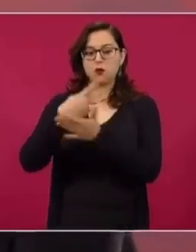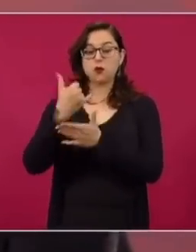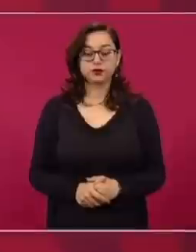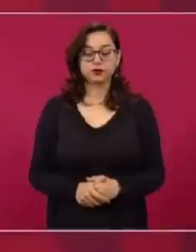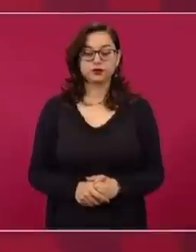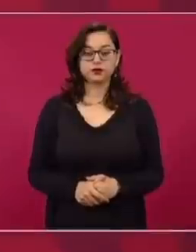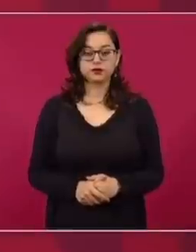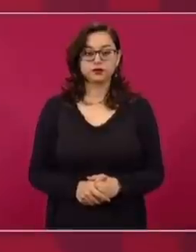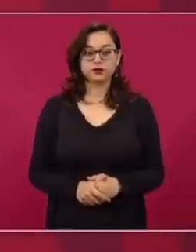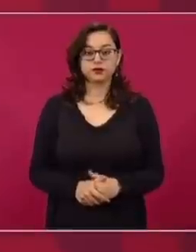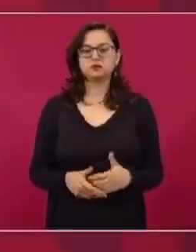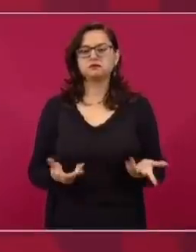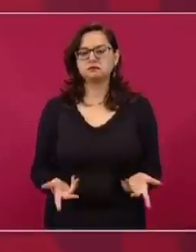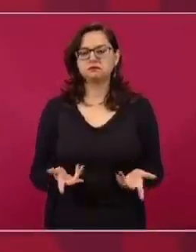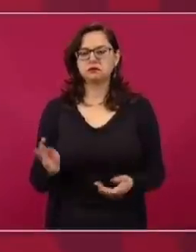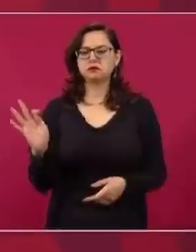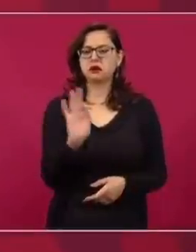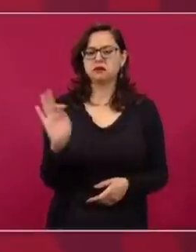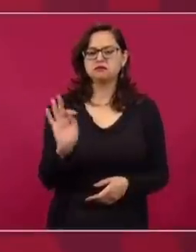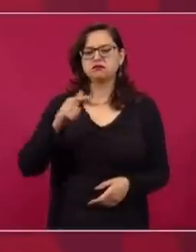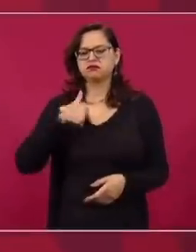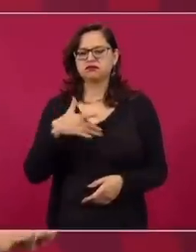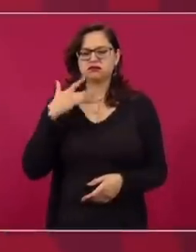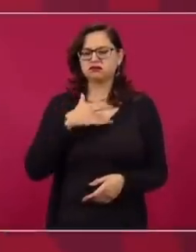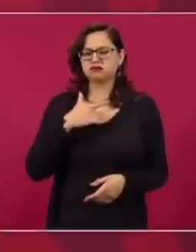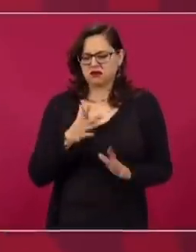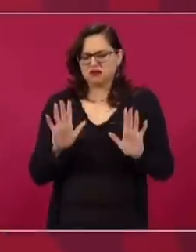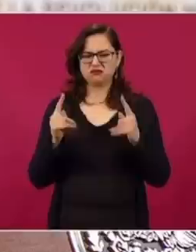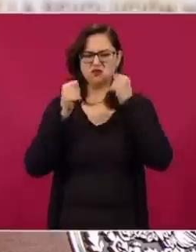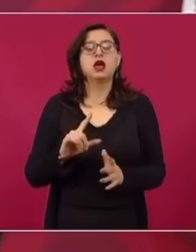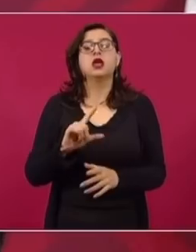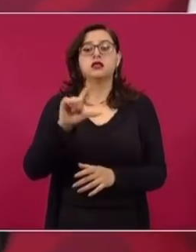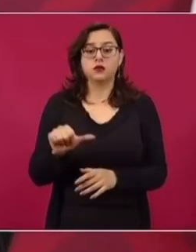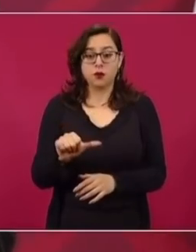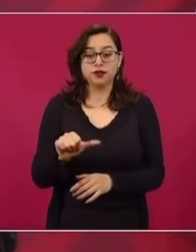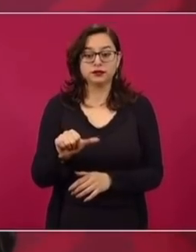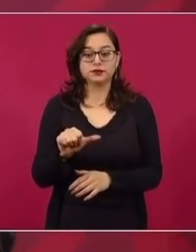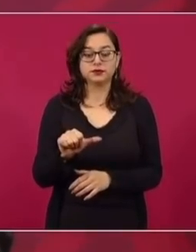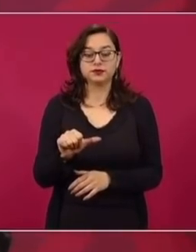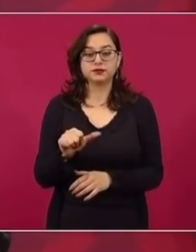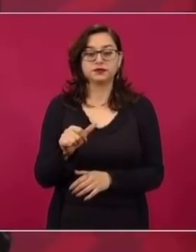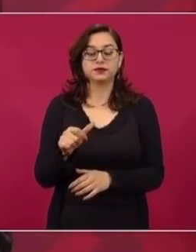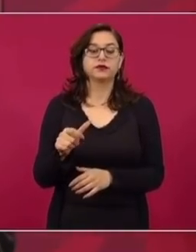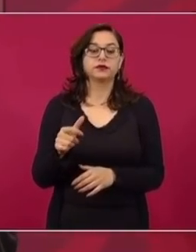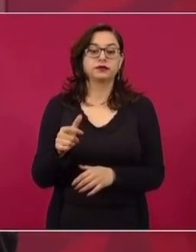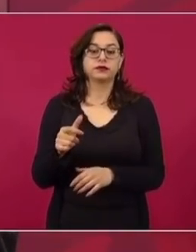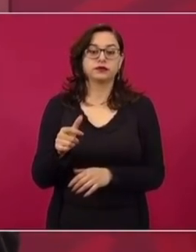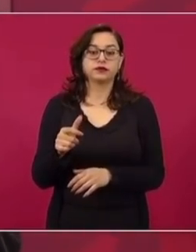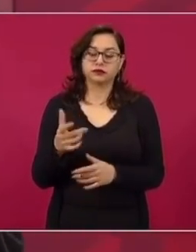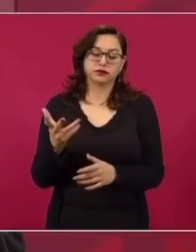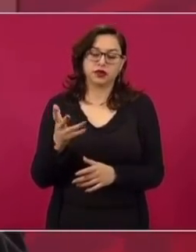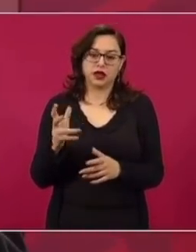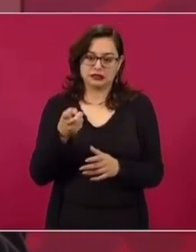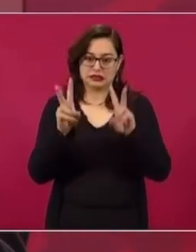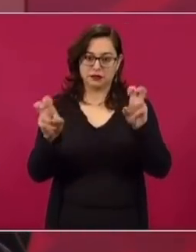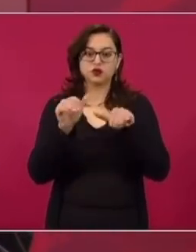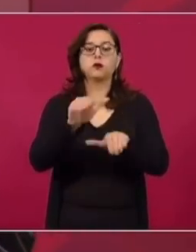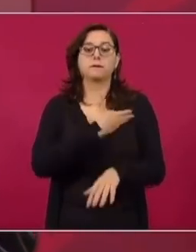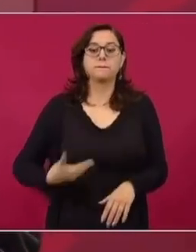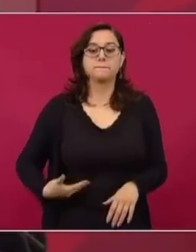iniciado. Sería irresponsable no prever estas cosas. En general, este testamento